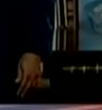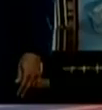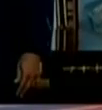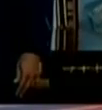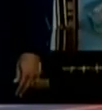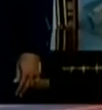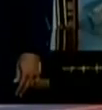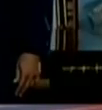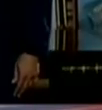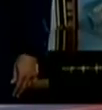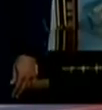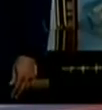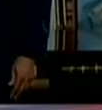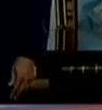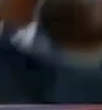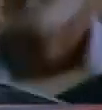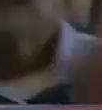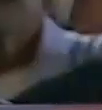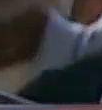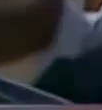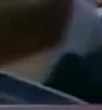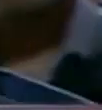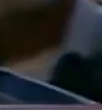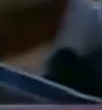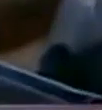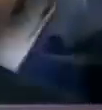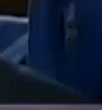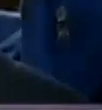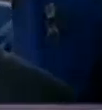constituyente Aristóbulo Isturi.